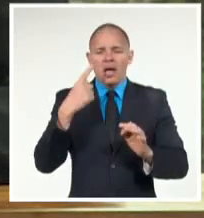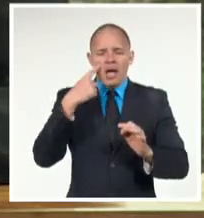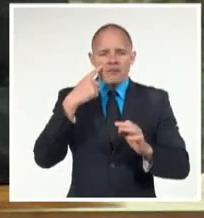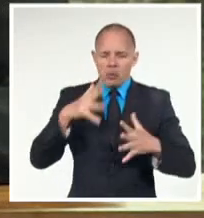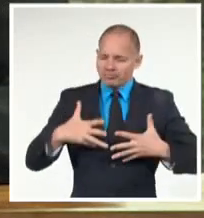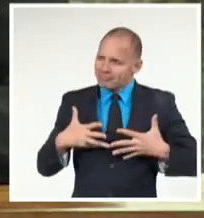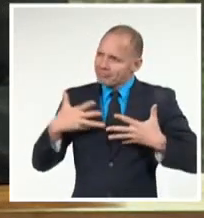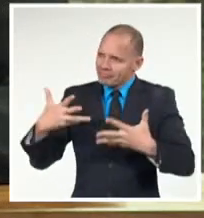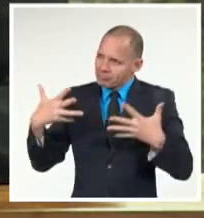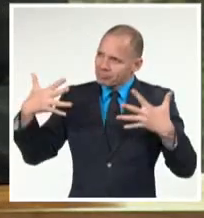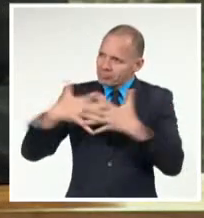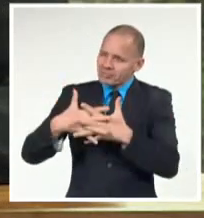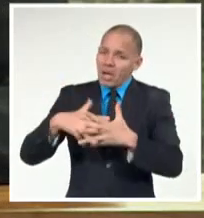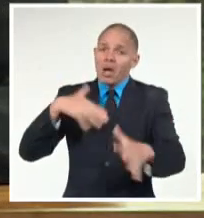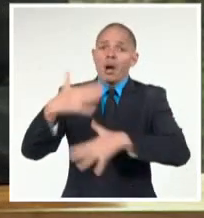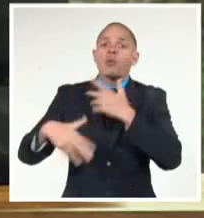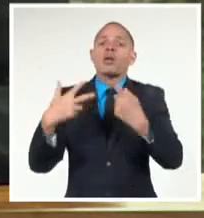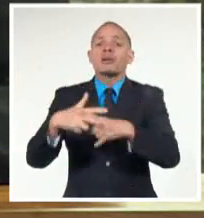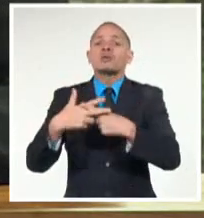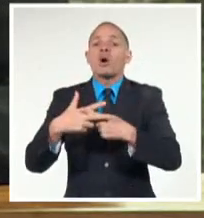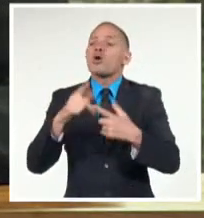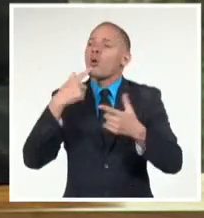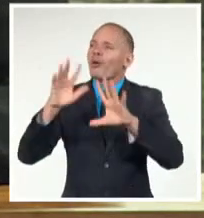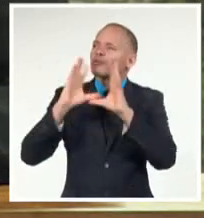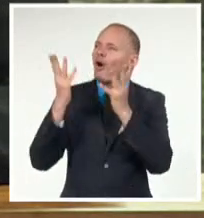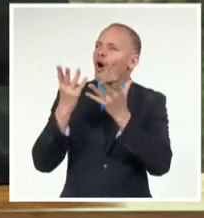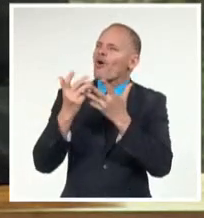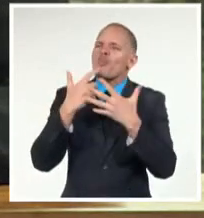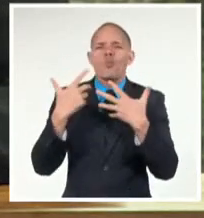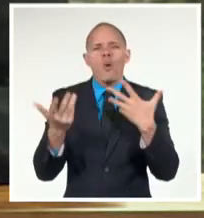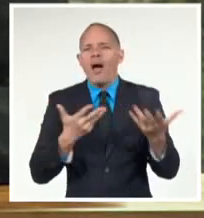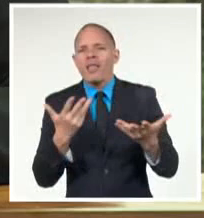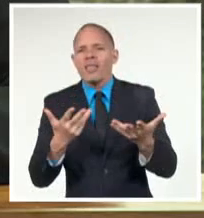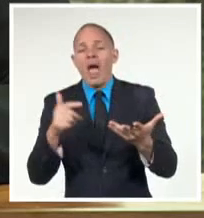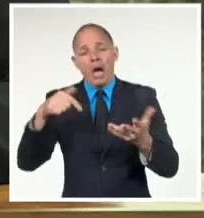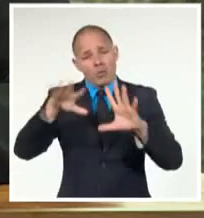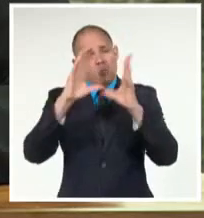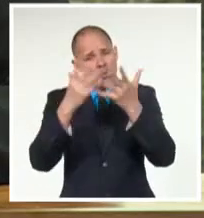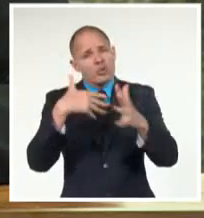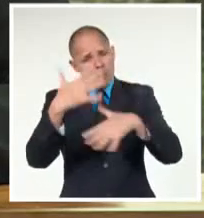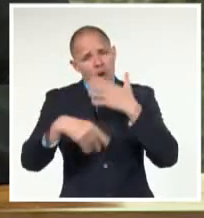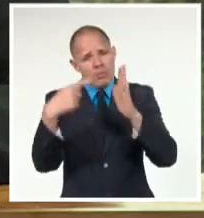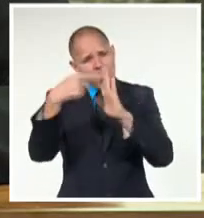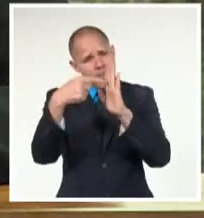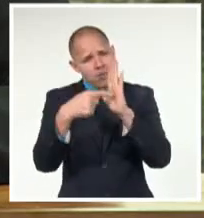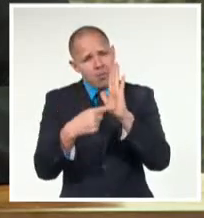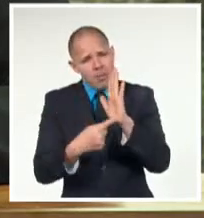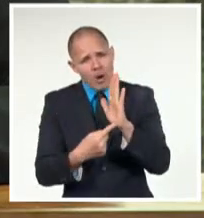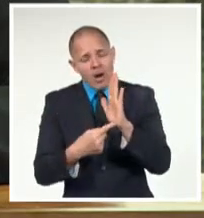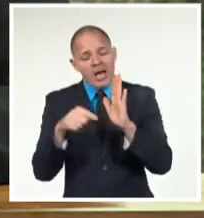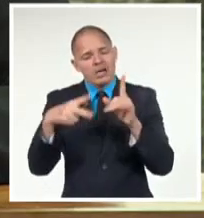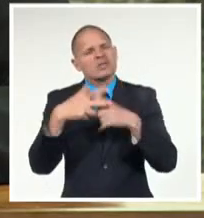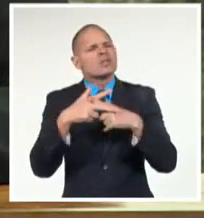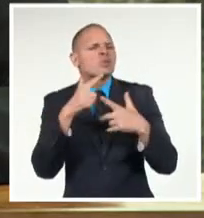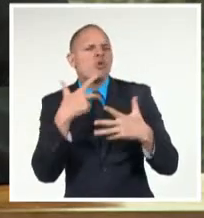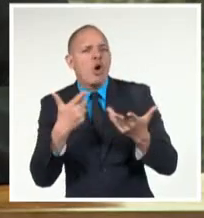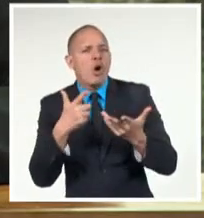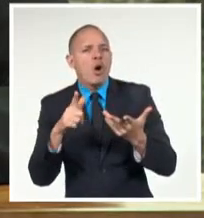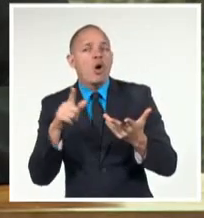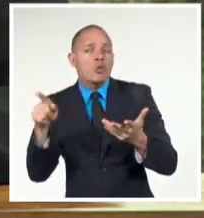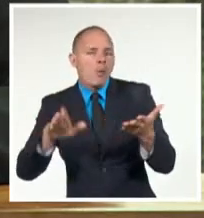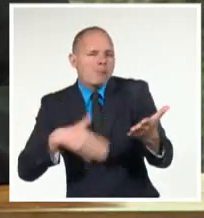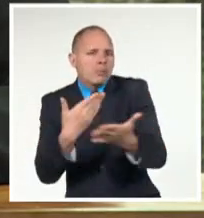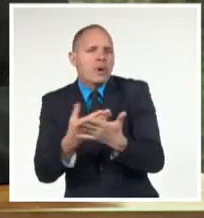soluciones viables y duraderas a los graves problemas que enfrenta el mundo, soluciones que nos permitan fortalecer esta unión